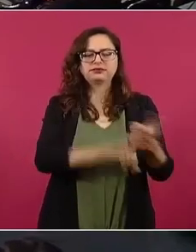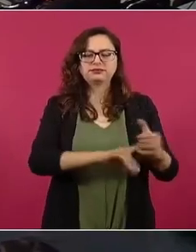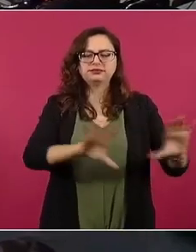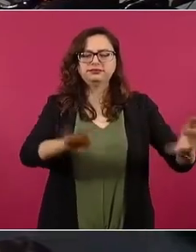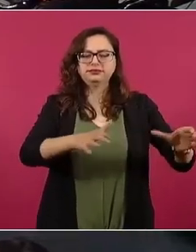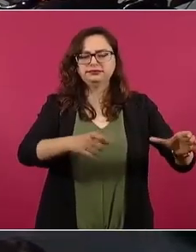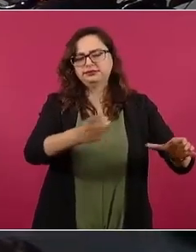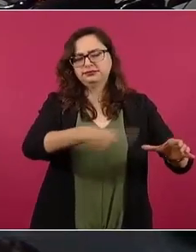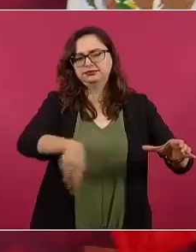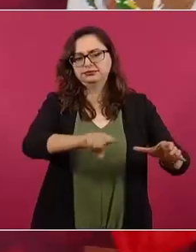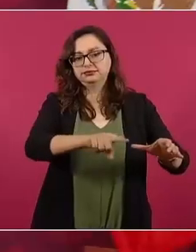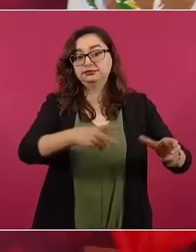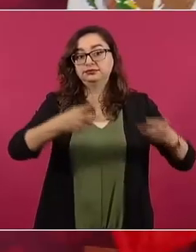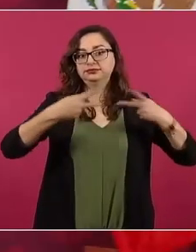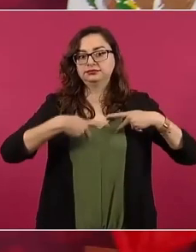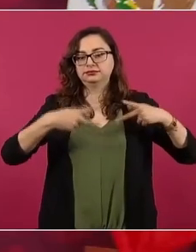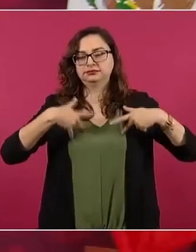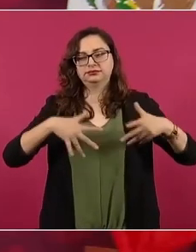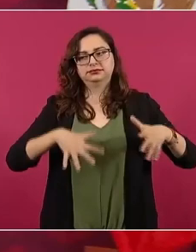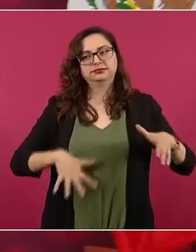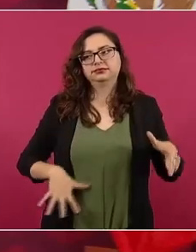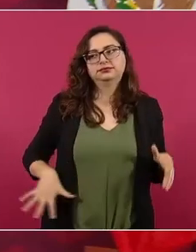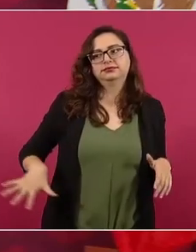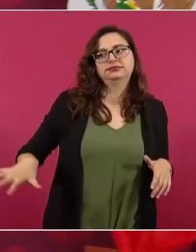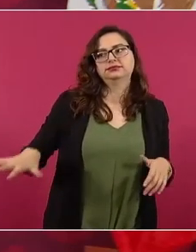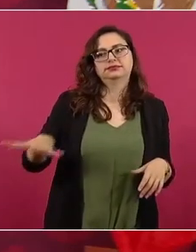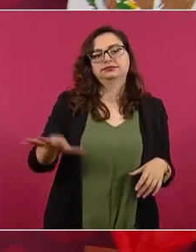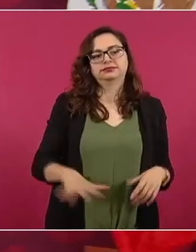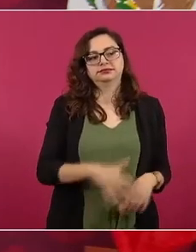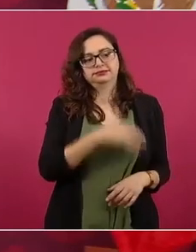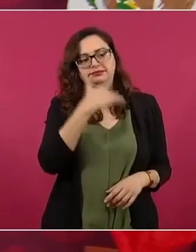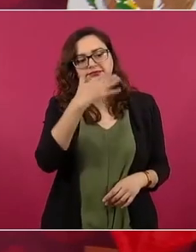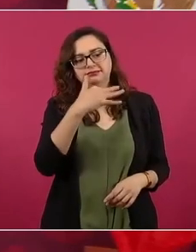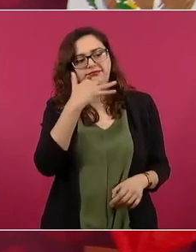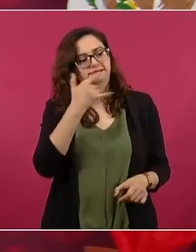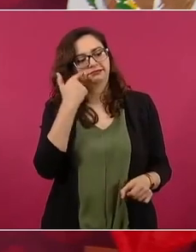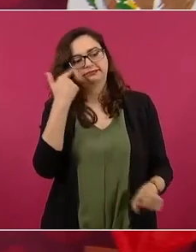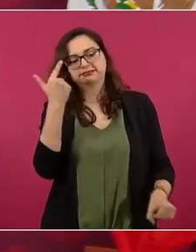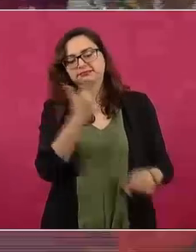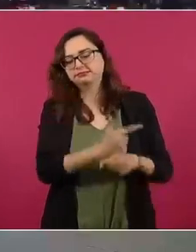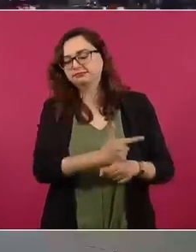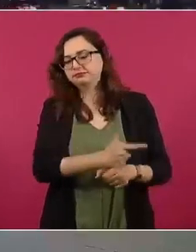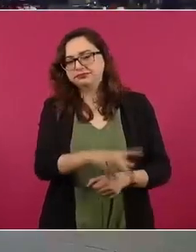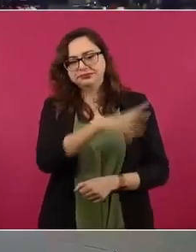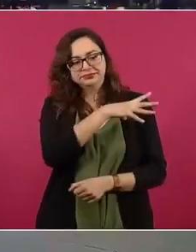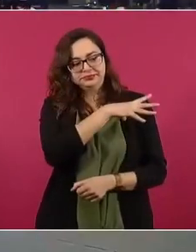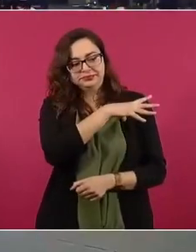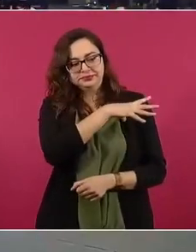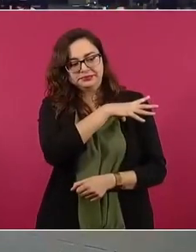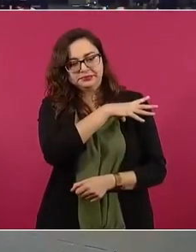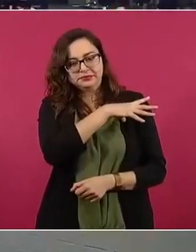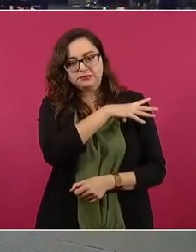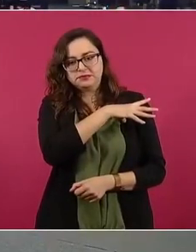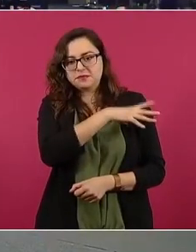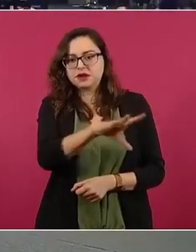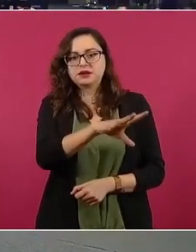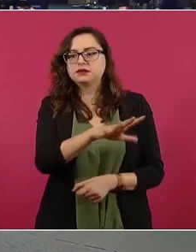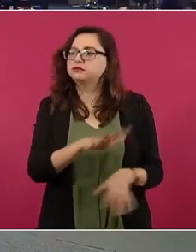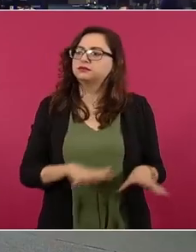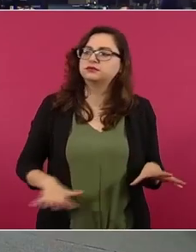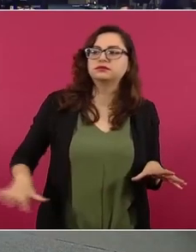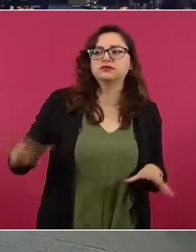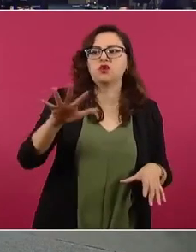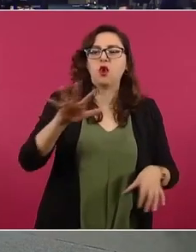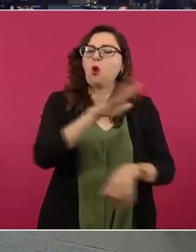el pueblo no, en el pueblo siempre actuando con honestidad,